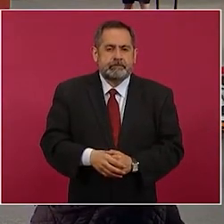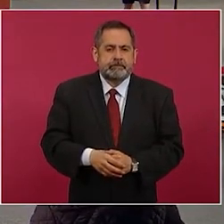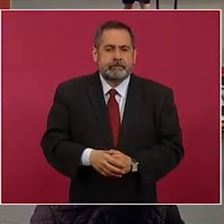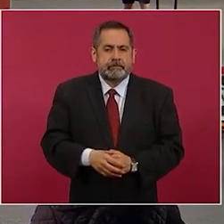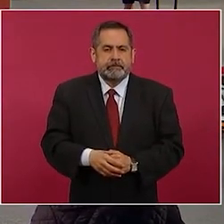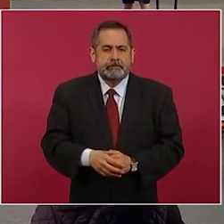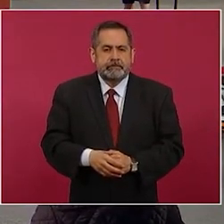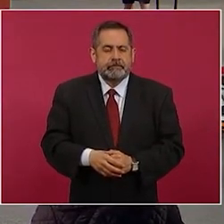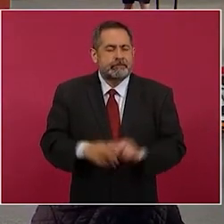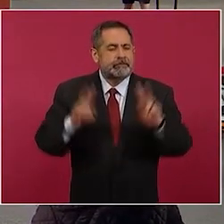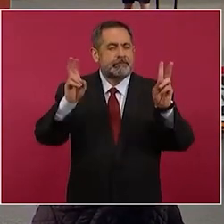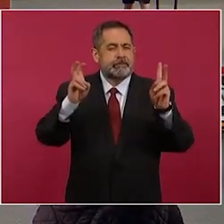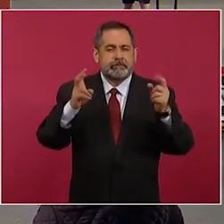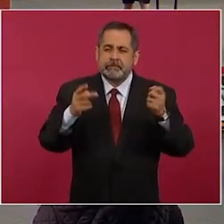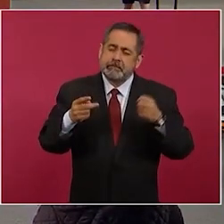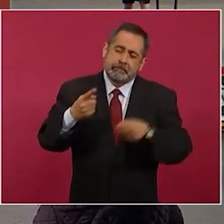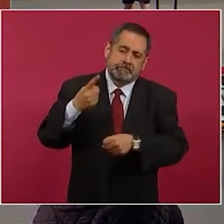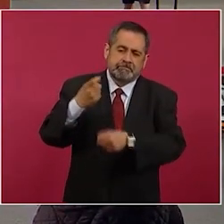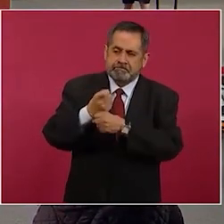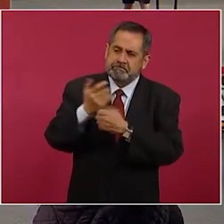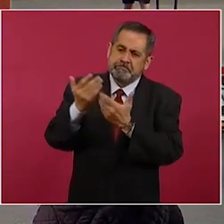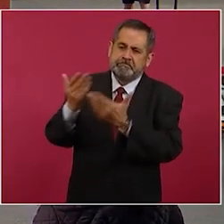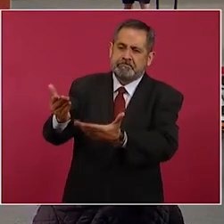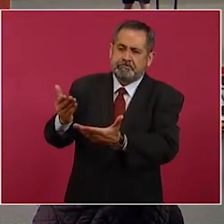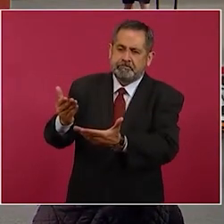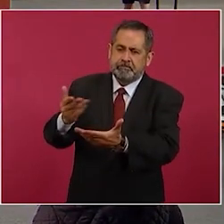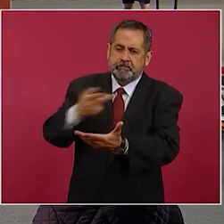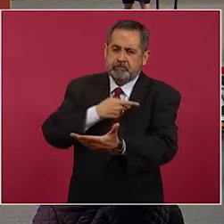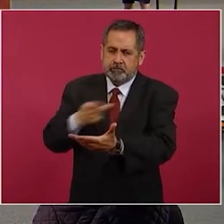primero los pobres o primero los López Obrador